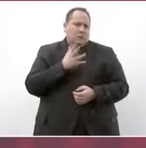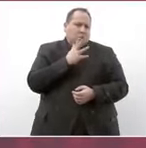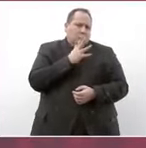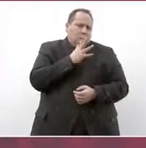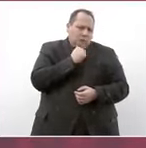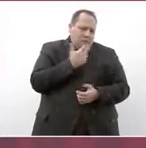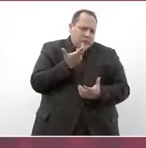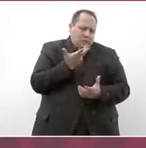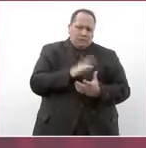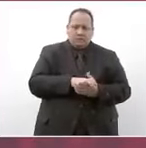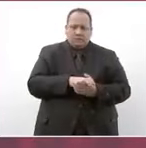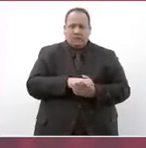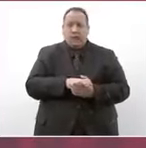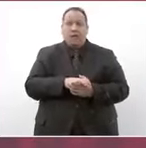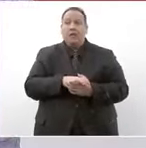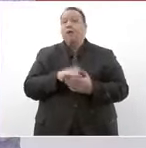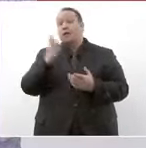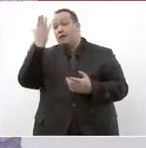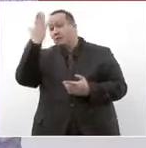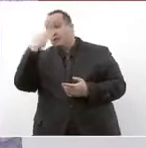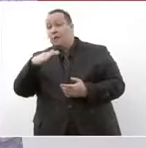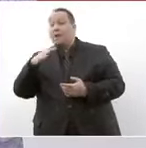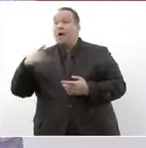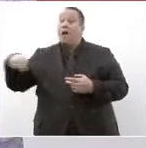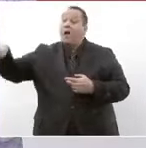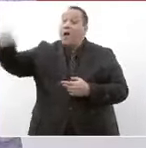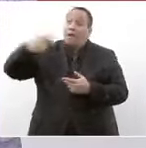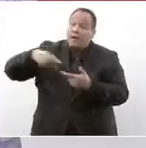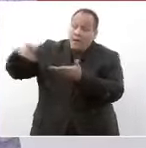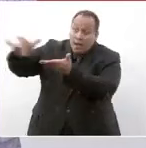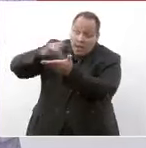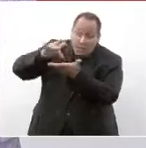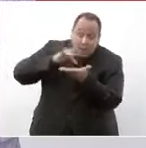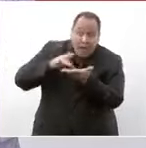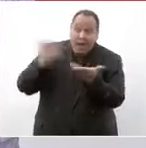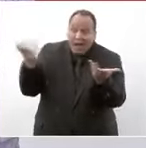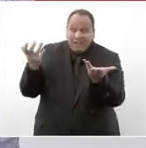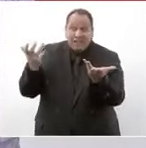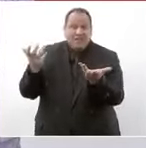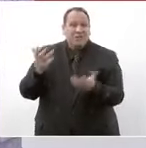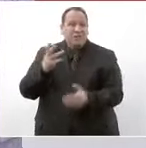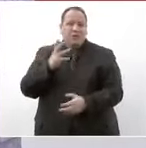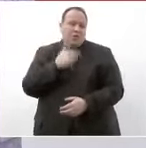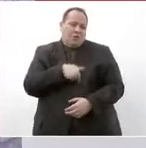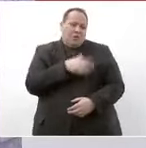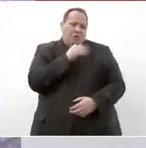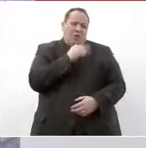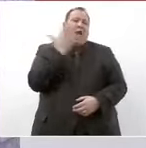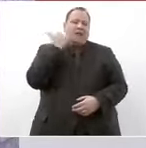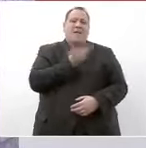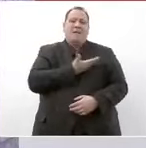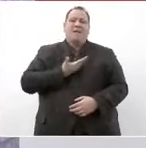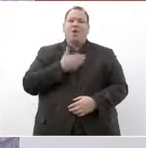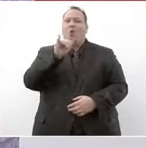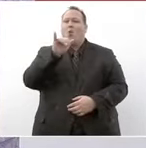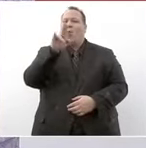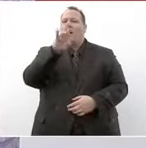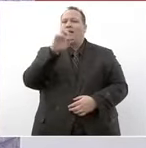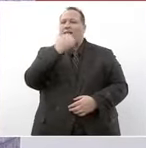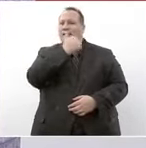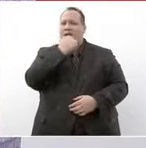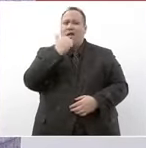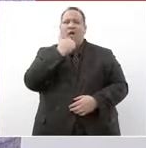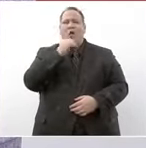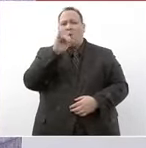sin el apoyo del pueblo lo decía el presidente Juárez con el